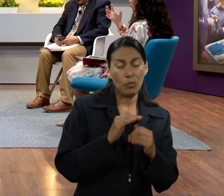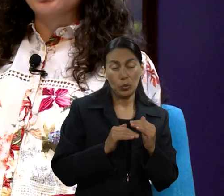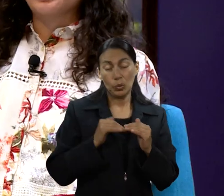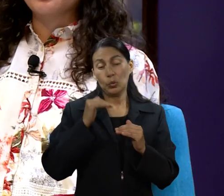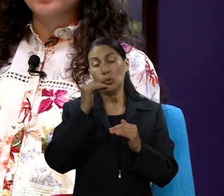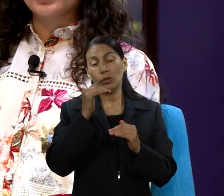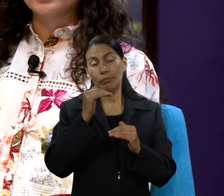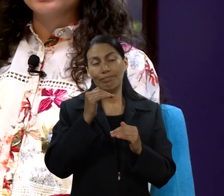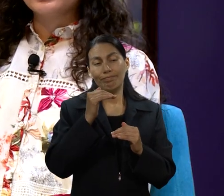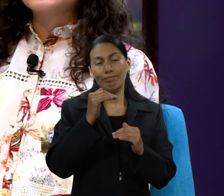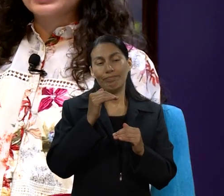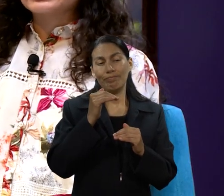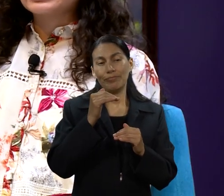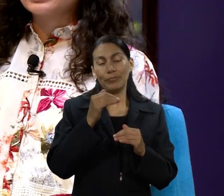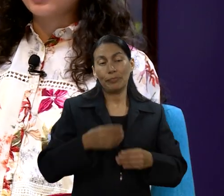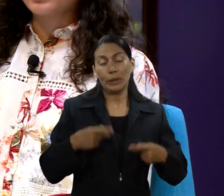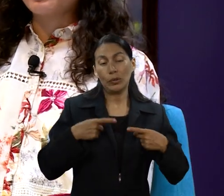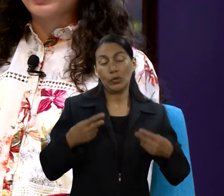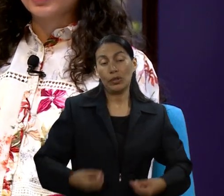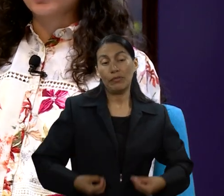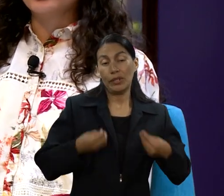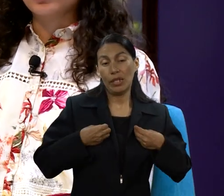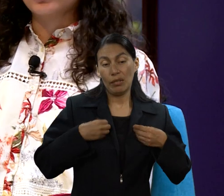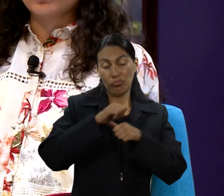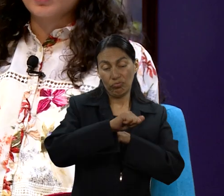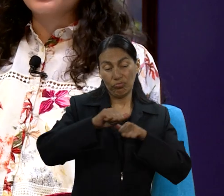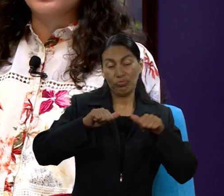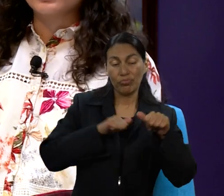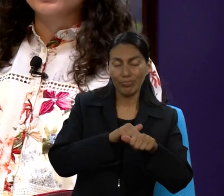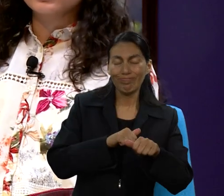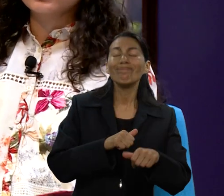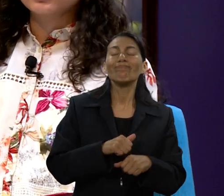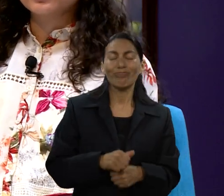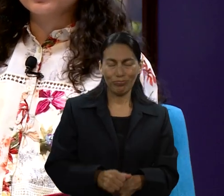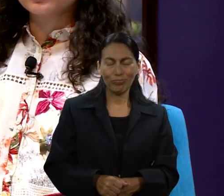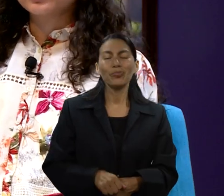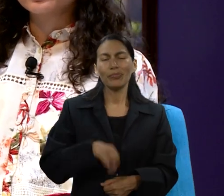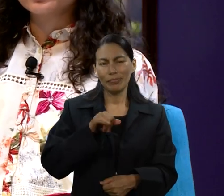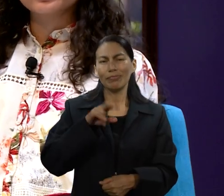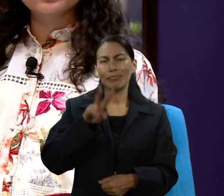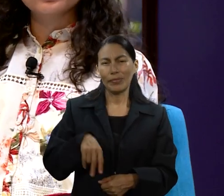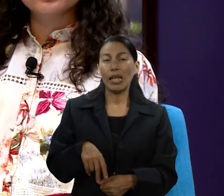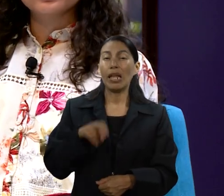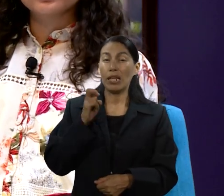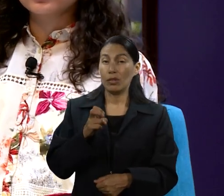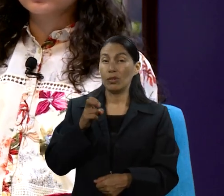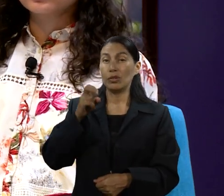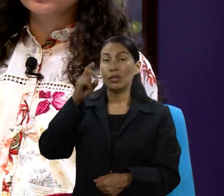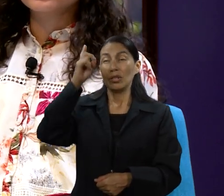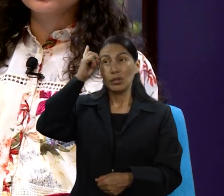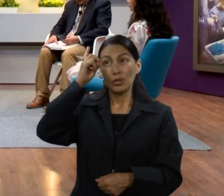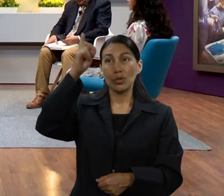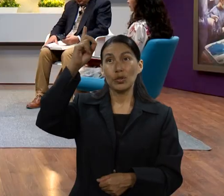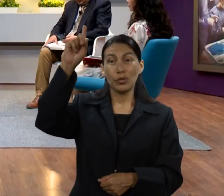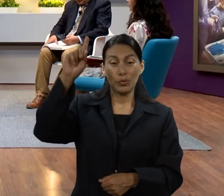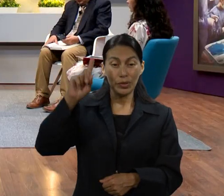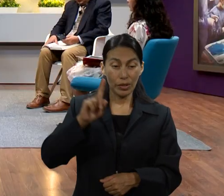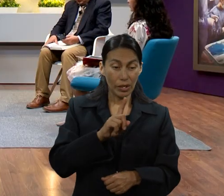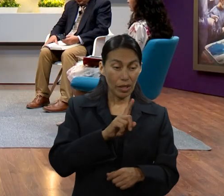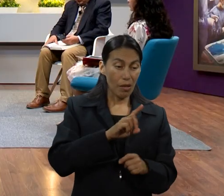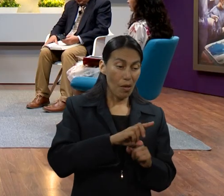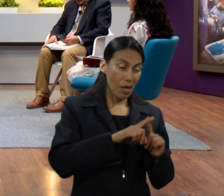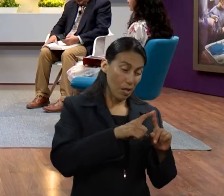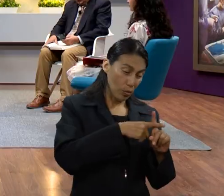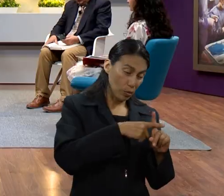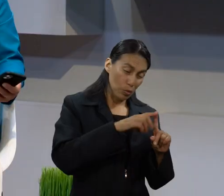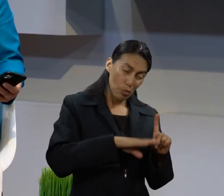el sacrificio supremo era, se necesitaba pagar con una vida. Sí. Él firma con su propia sangre, ¿no